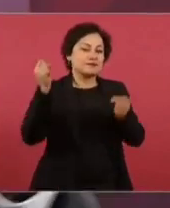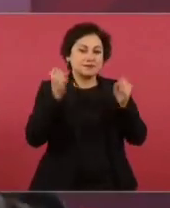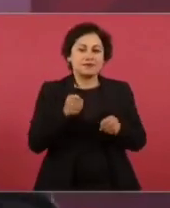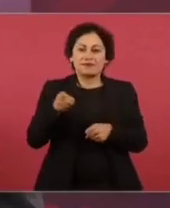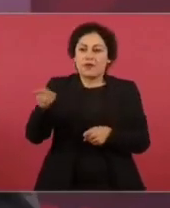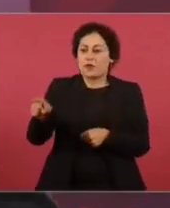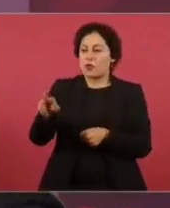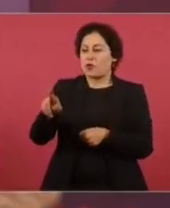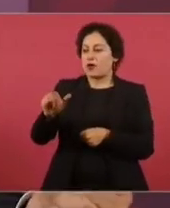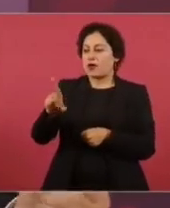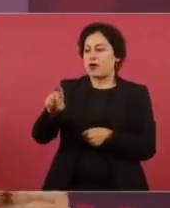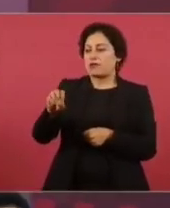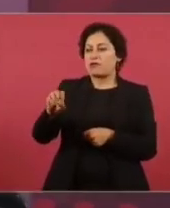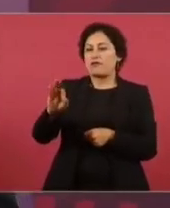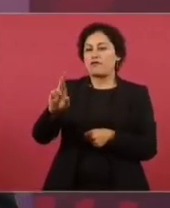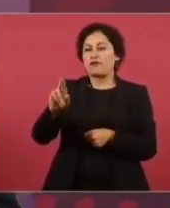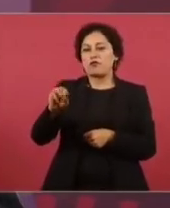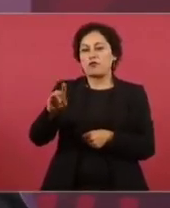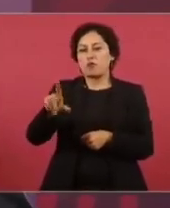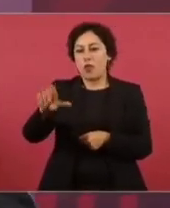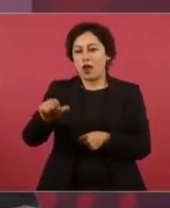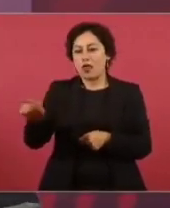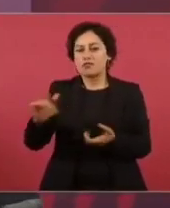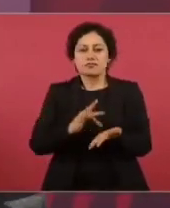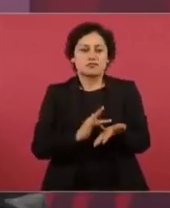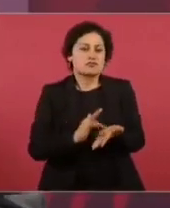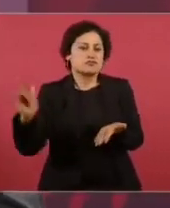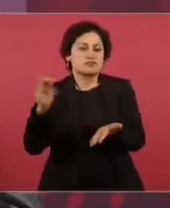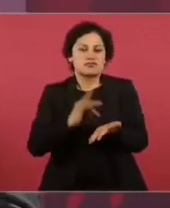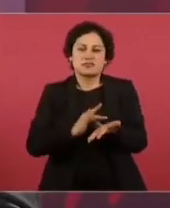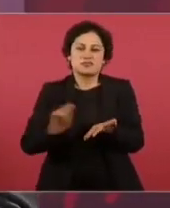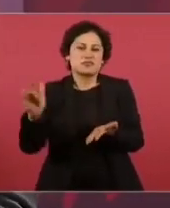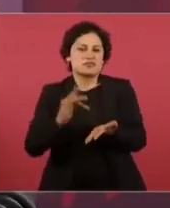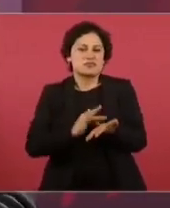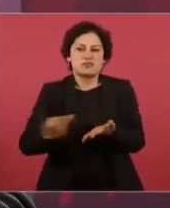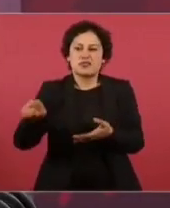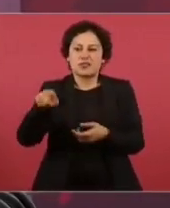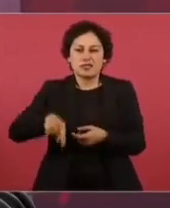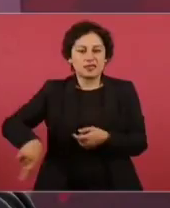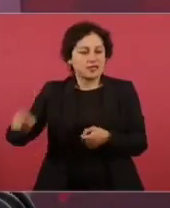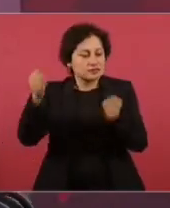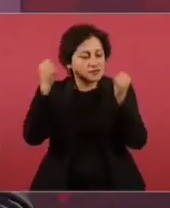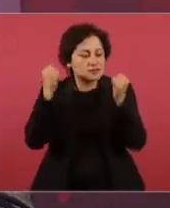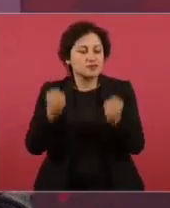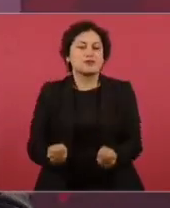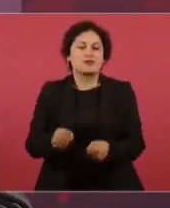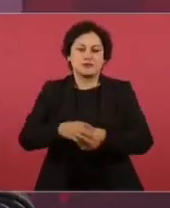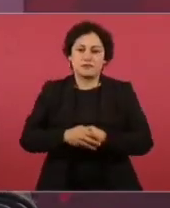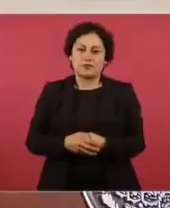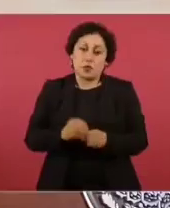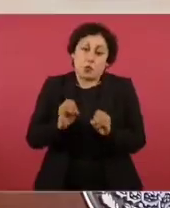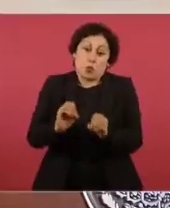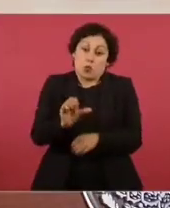todos los programas de Radio Fórmula e Imagen,